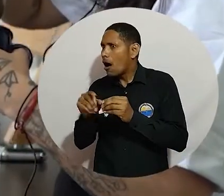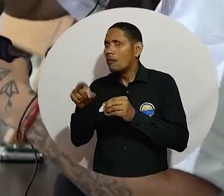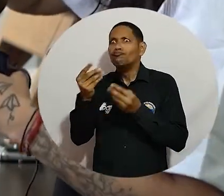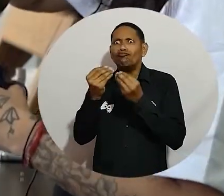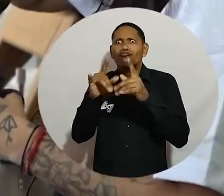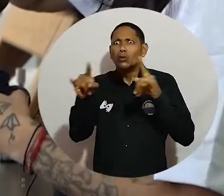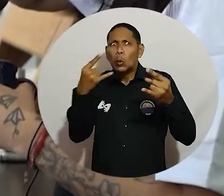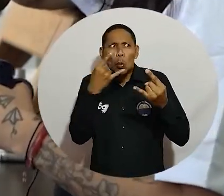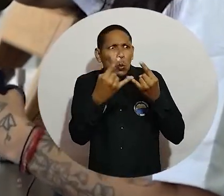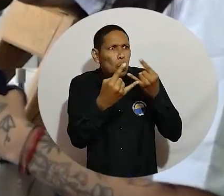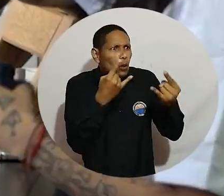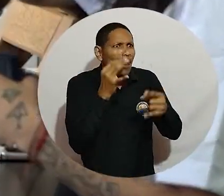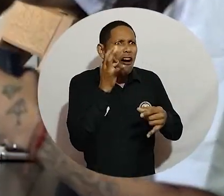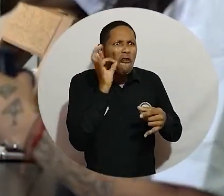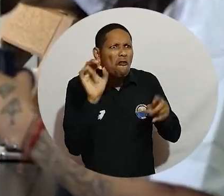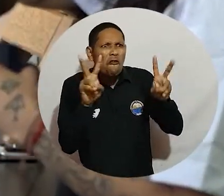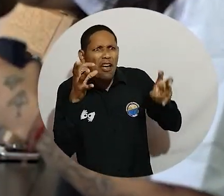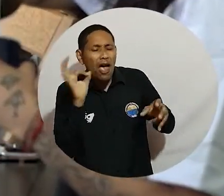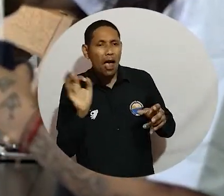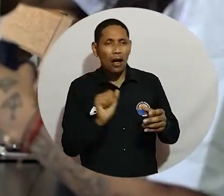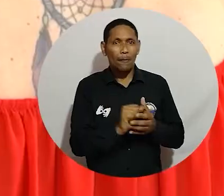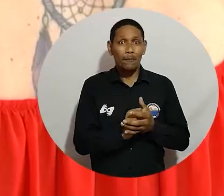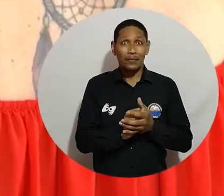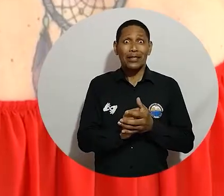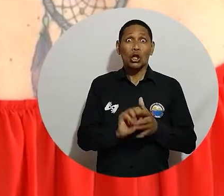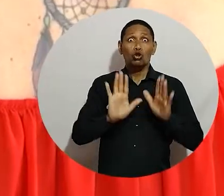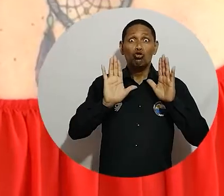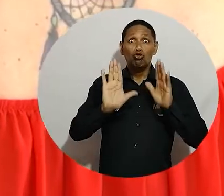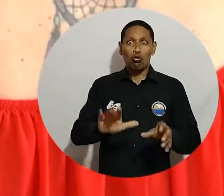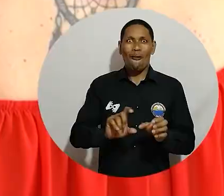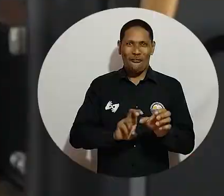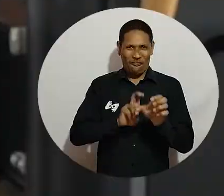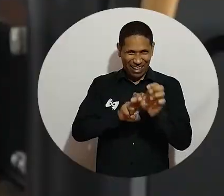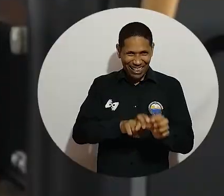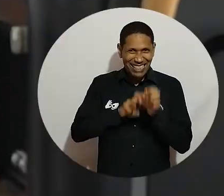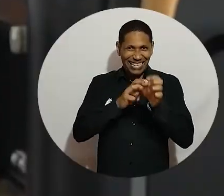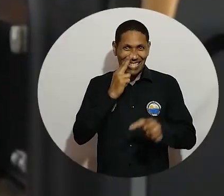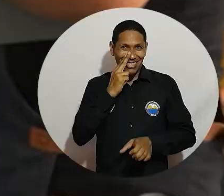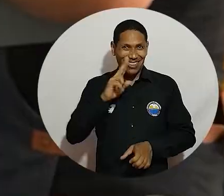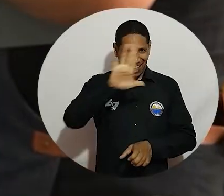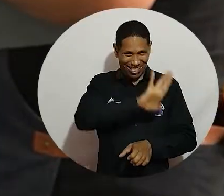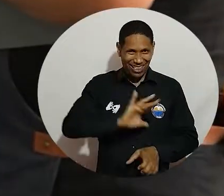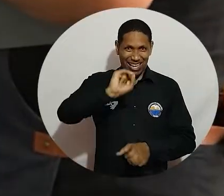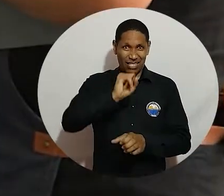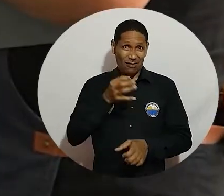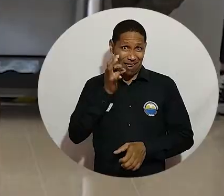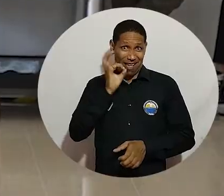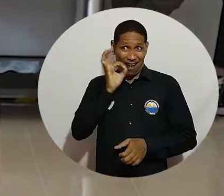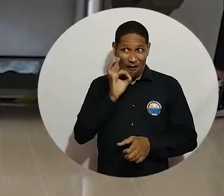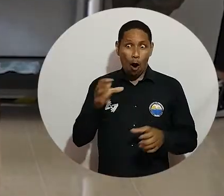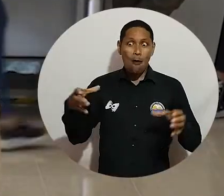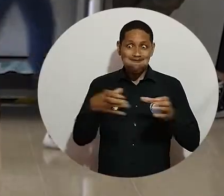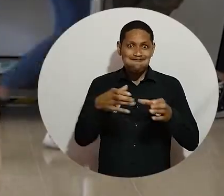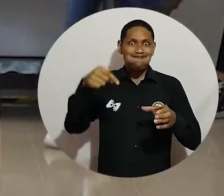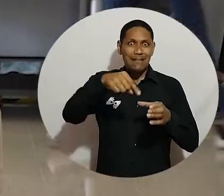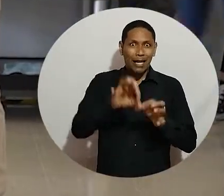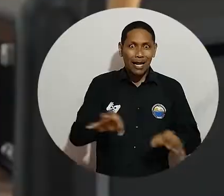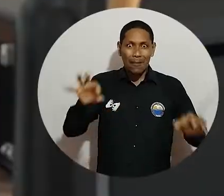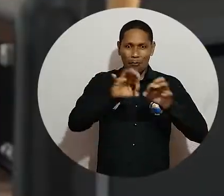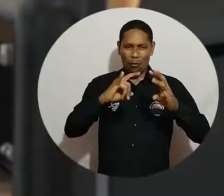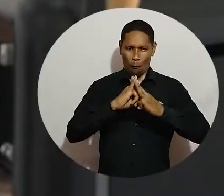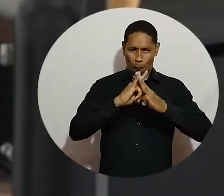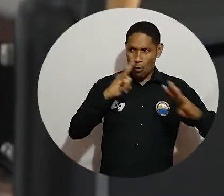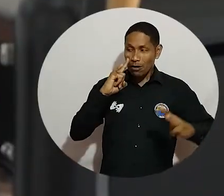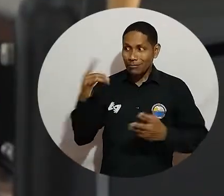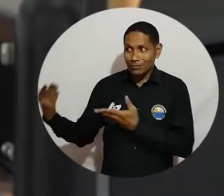y poder encontrar interesados en el café. La Federación Nacional de Cafeteros escogió nuestro campus para el desarrollo